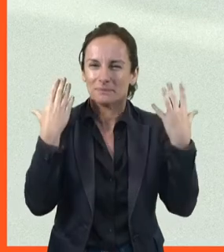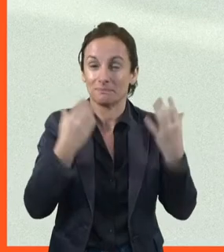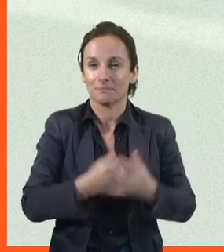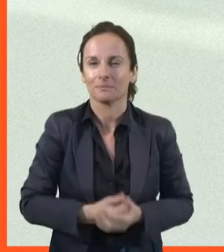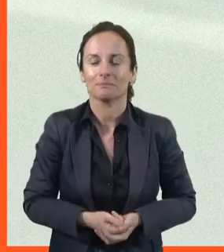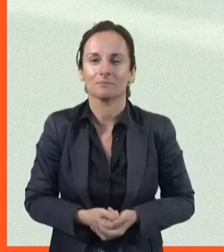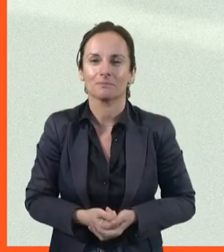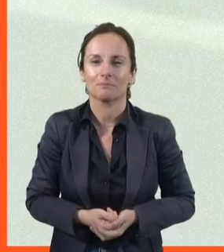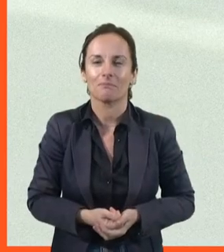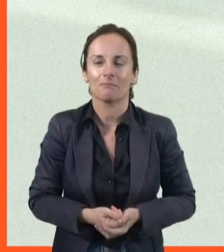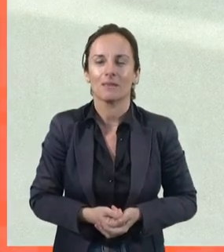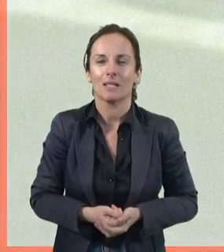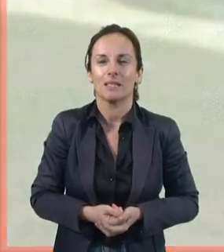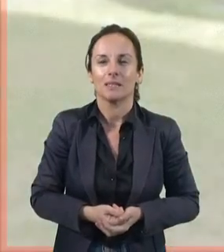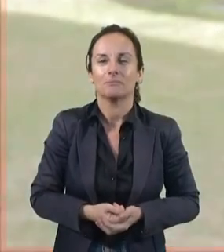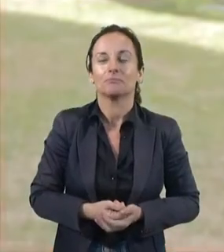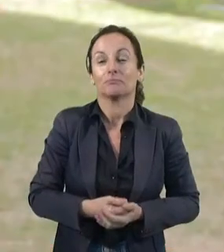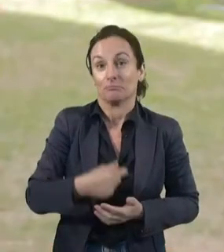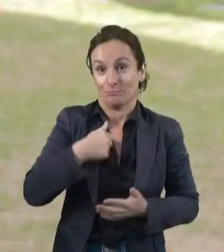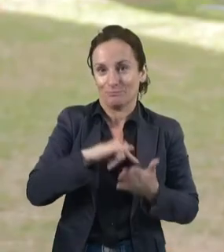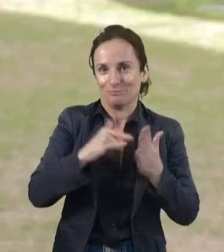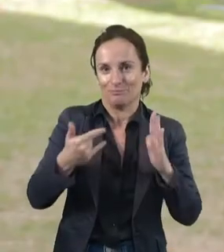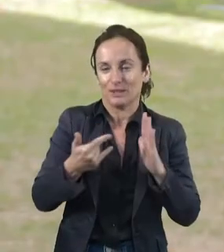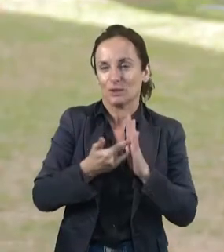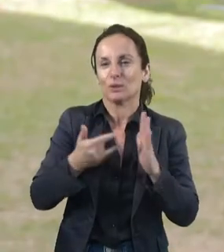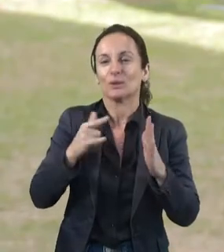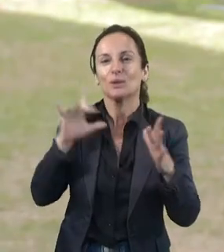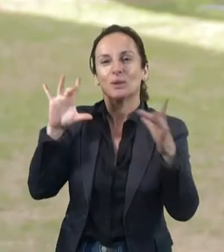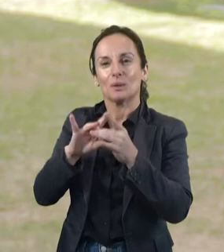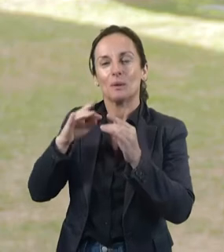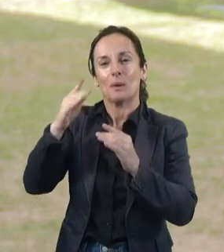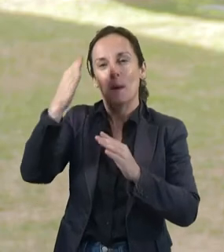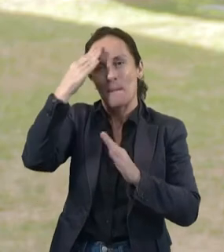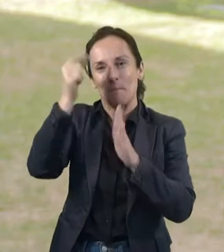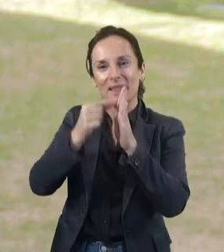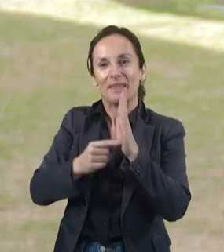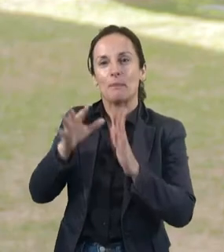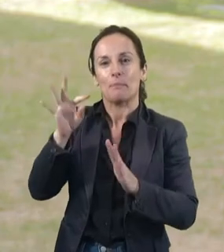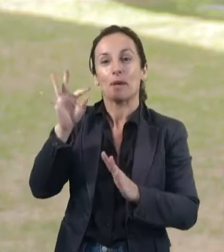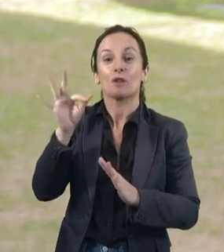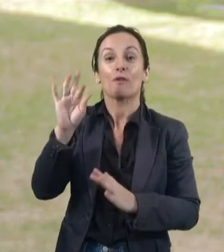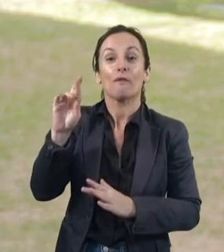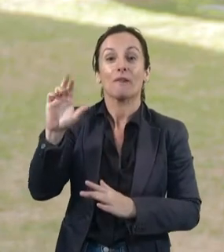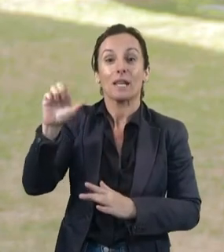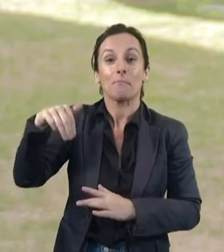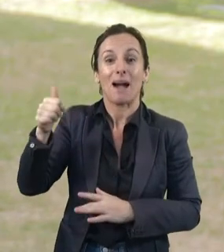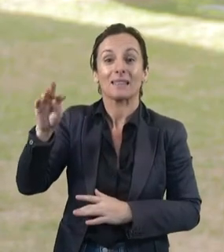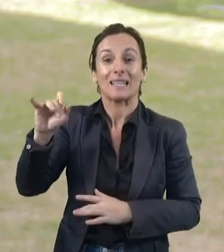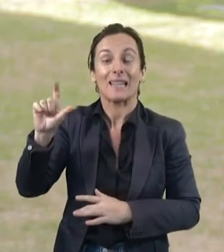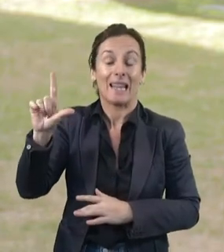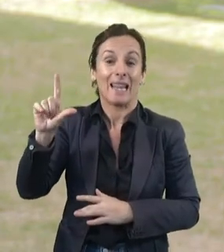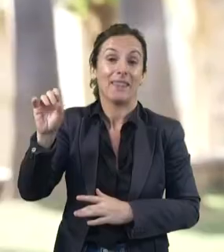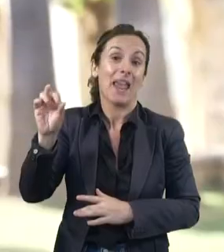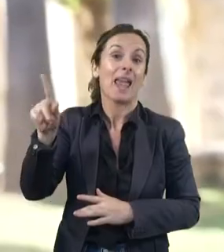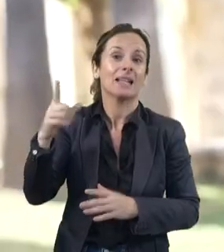Todo está basado en los principios de Freeman Tilden, que era una persona que trabajó en los parques nacionales de Estados Unidos y creó esos seis principios de la